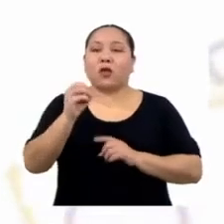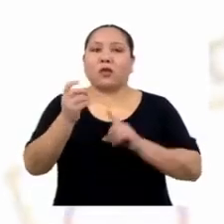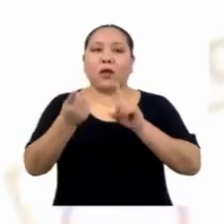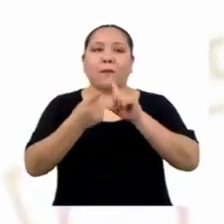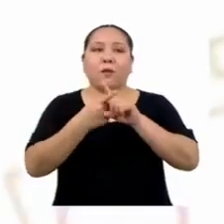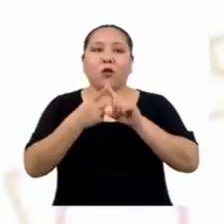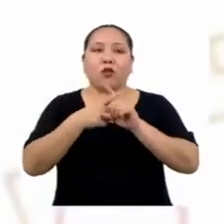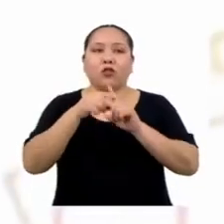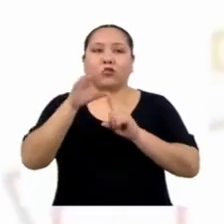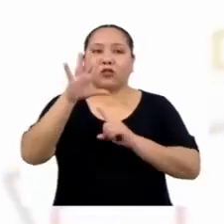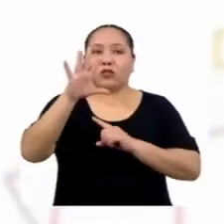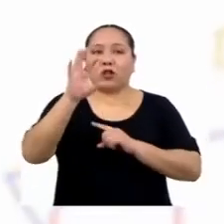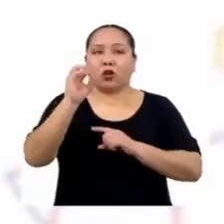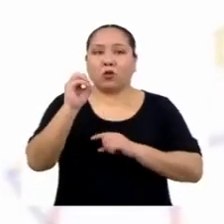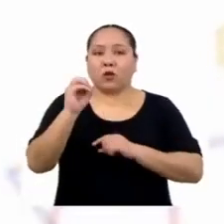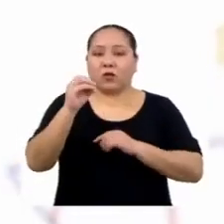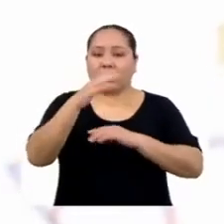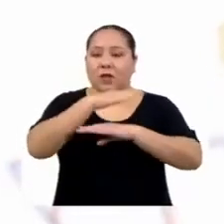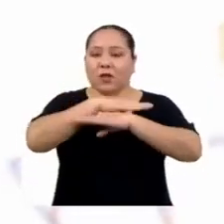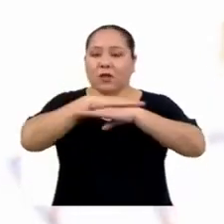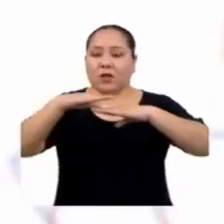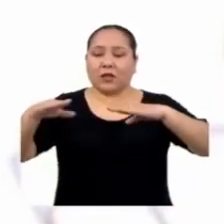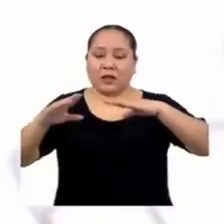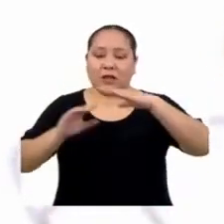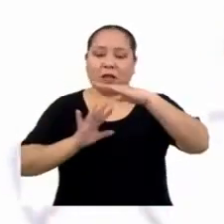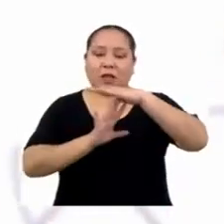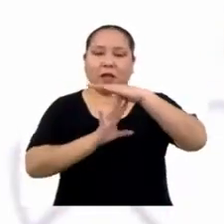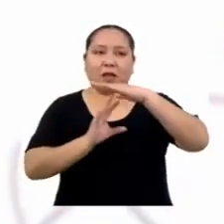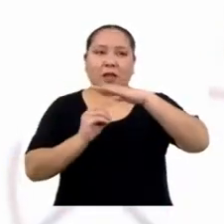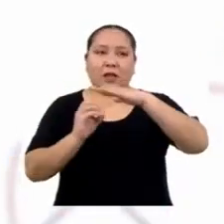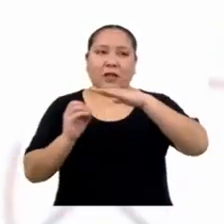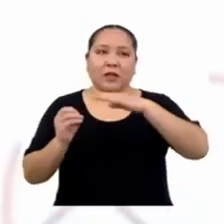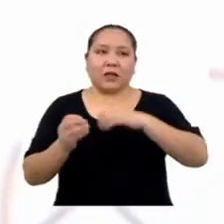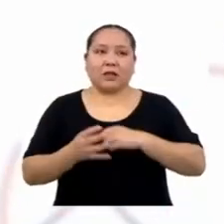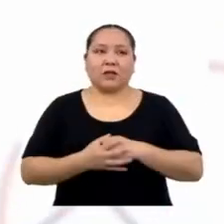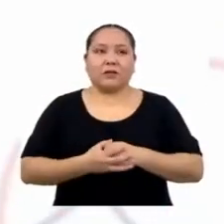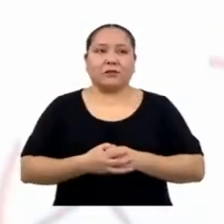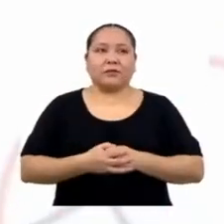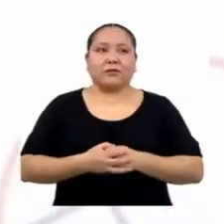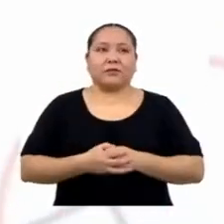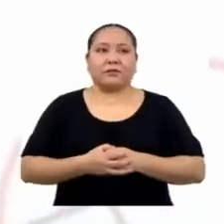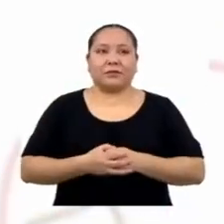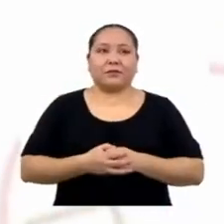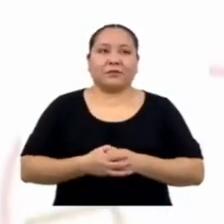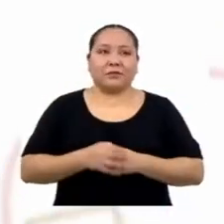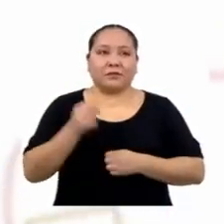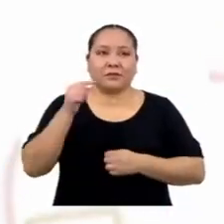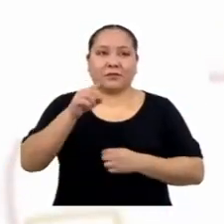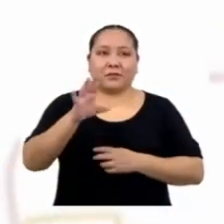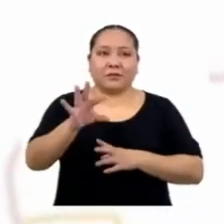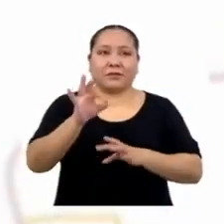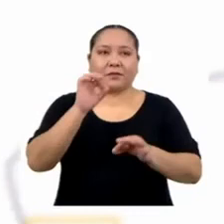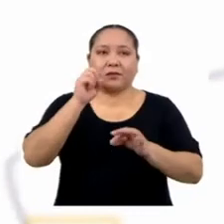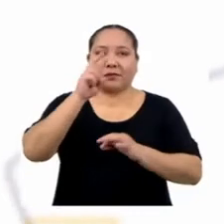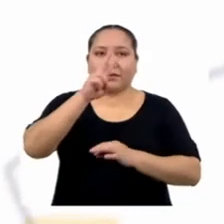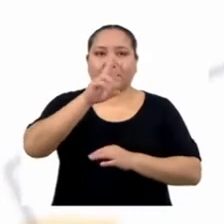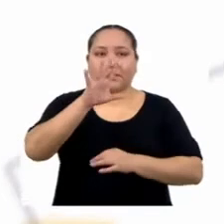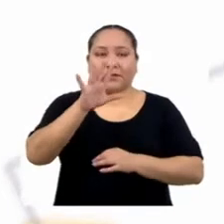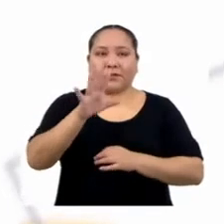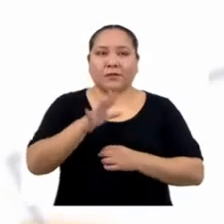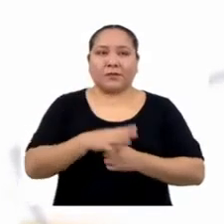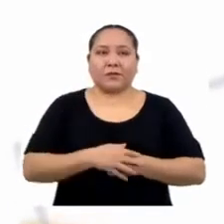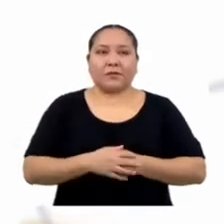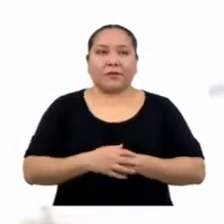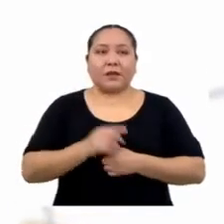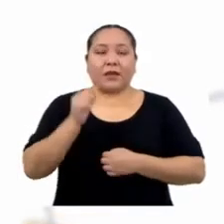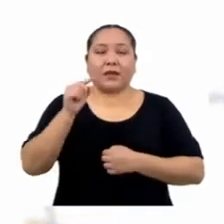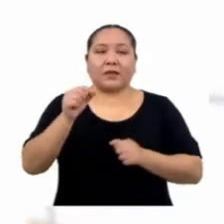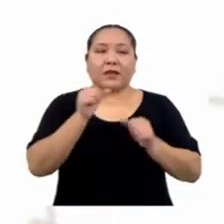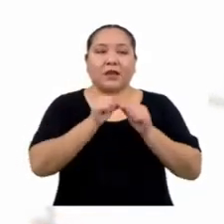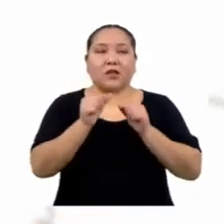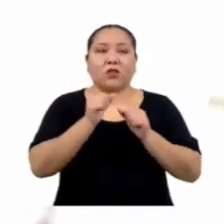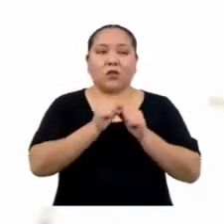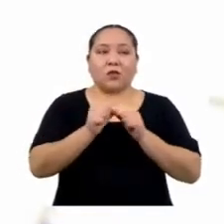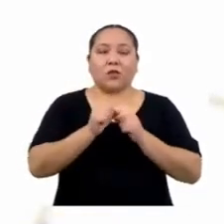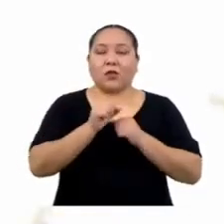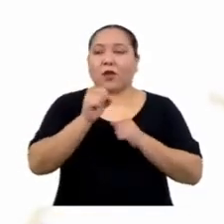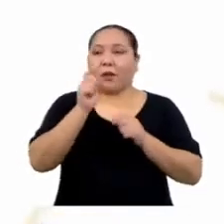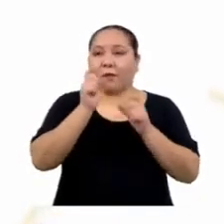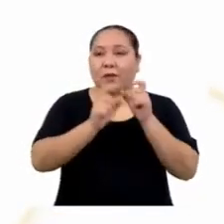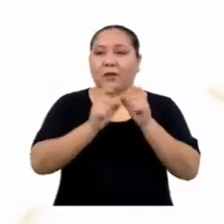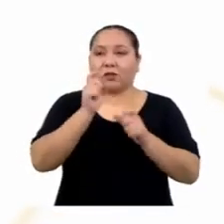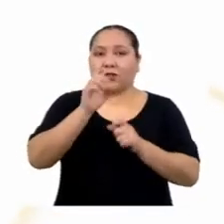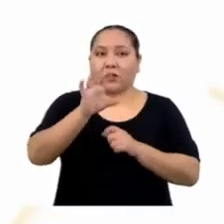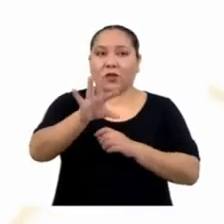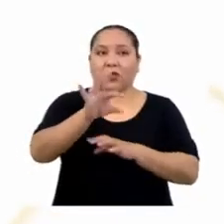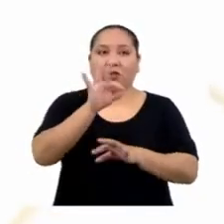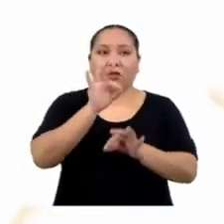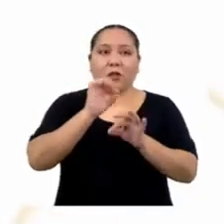Y lo dividimos entre 500 del total. Obtenemos así 25. Ese es el número de personas que hay que seleccionar en